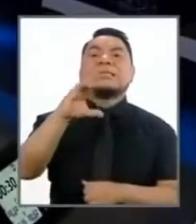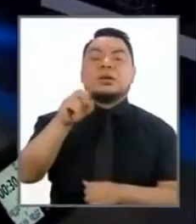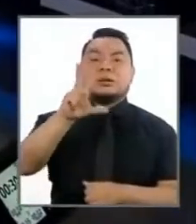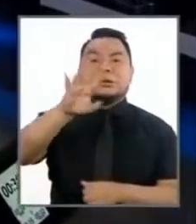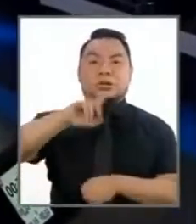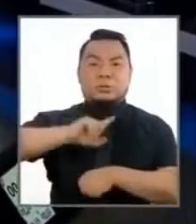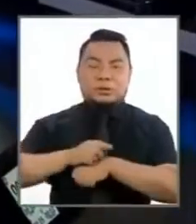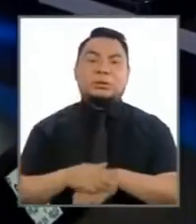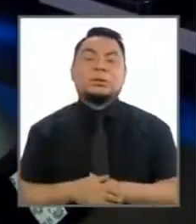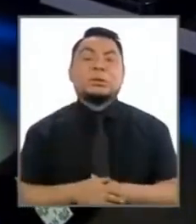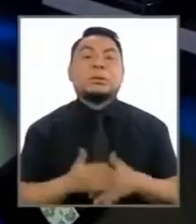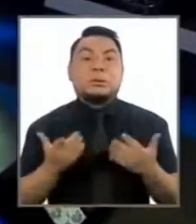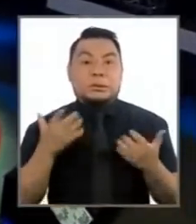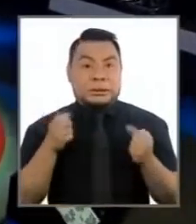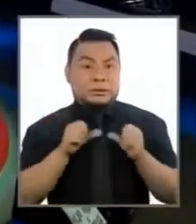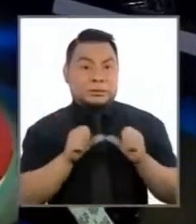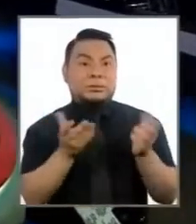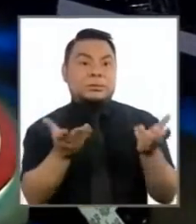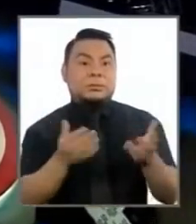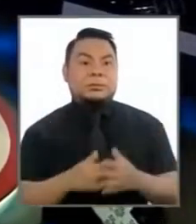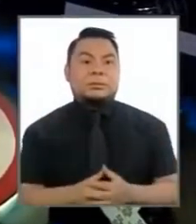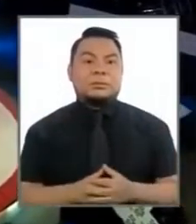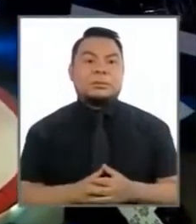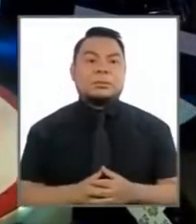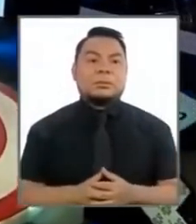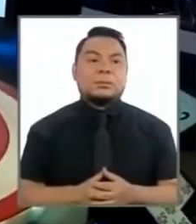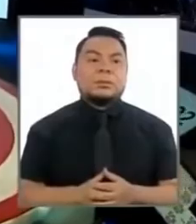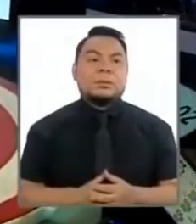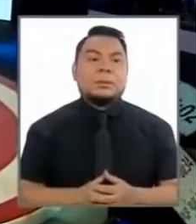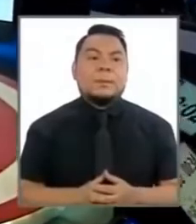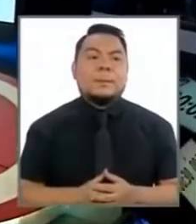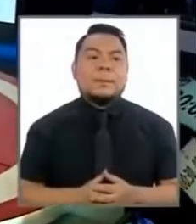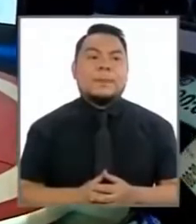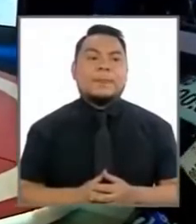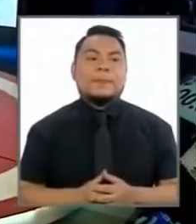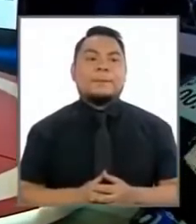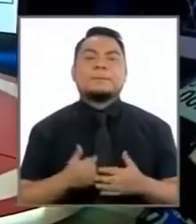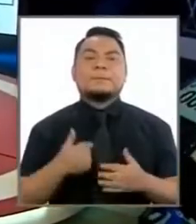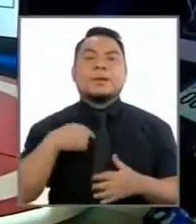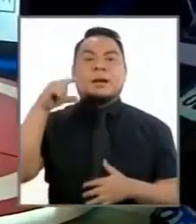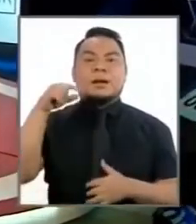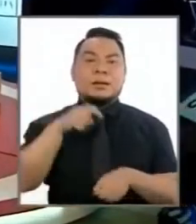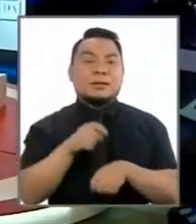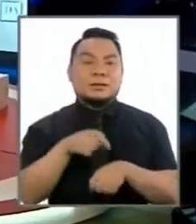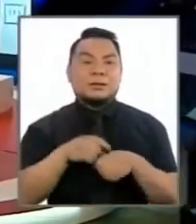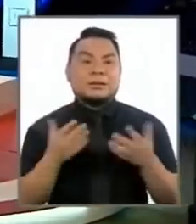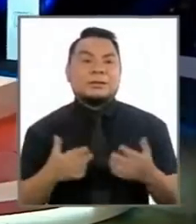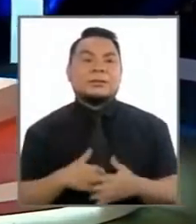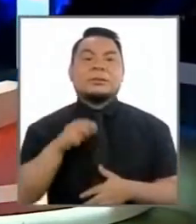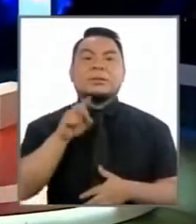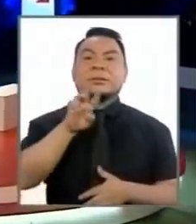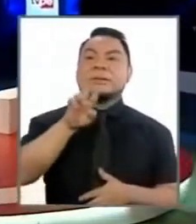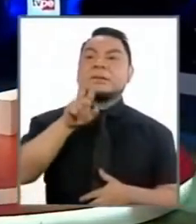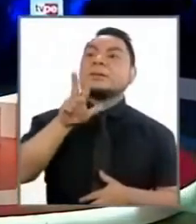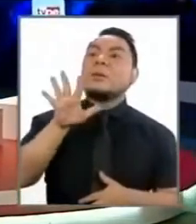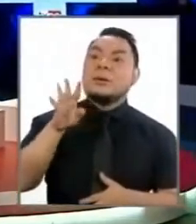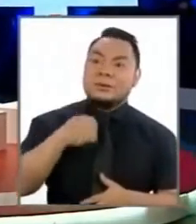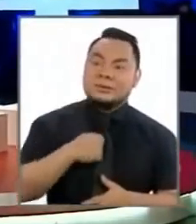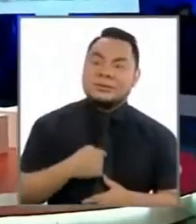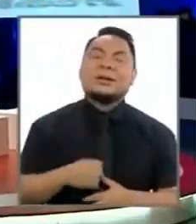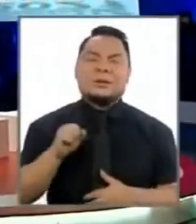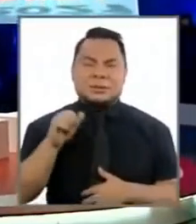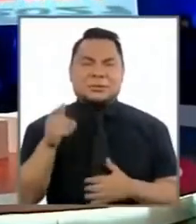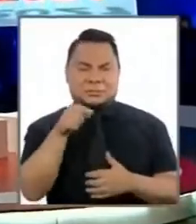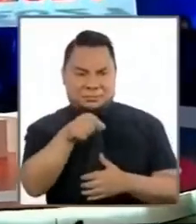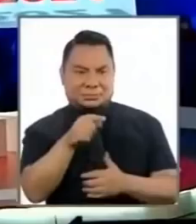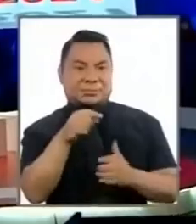así que ¿quién quiere continuar? bajando los segundos ¿quién desea continuar? 34 tengo no se